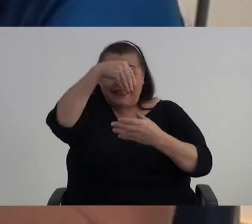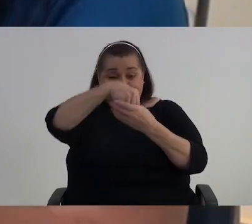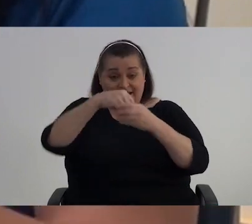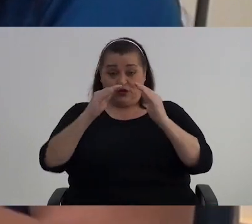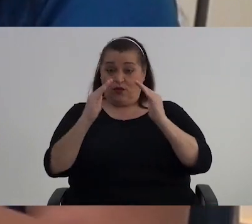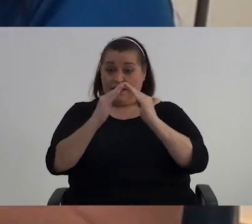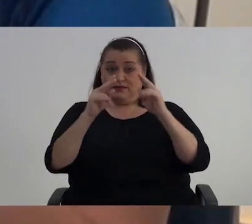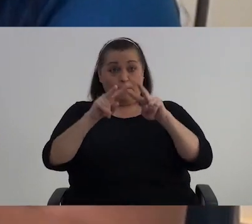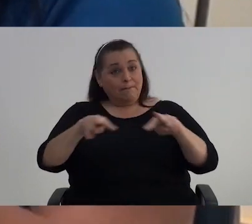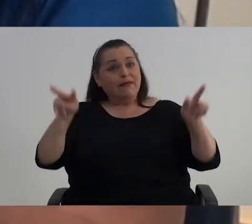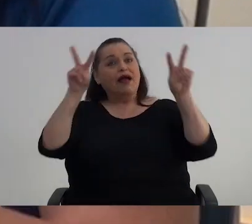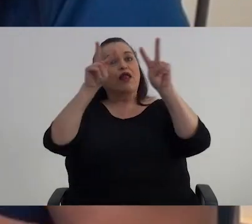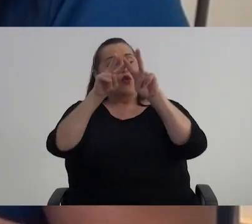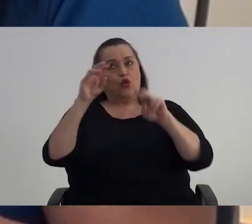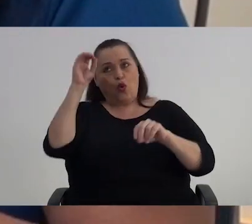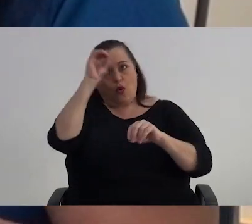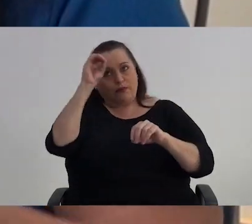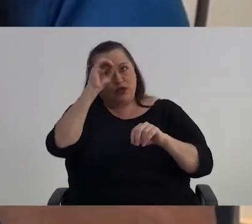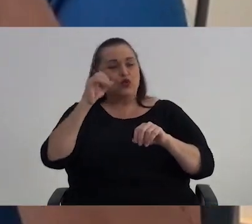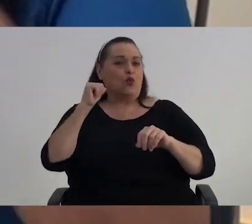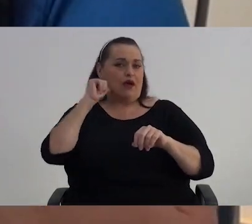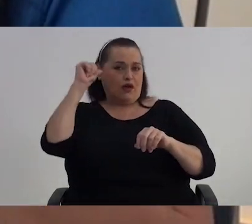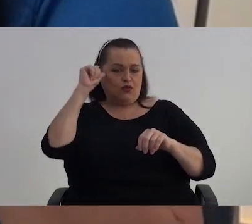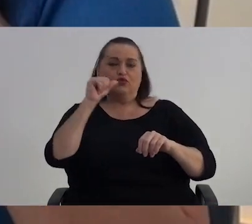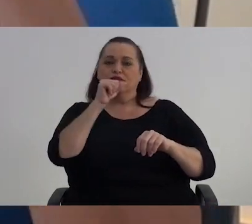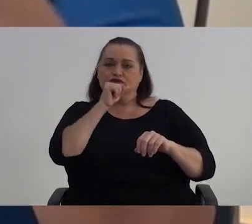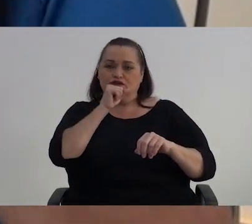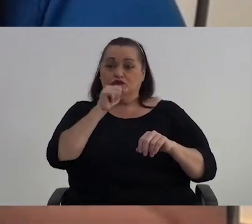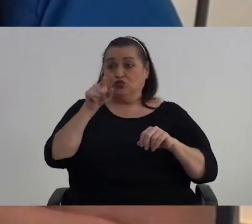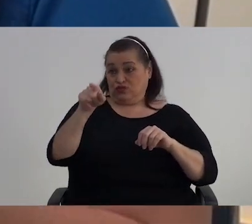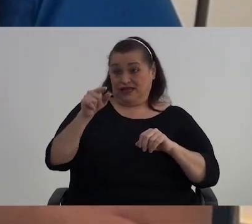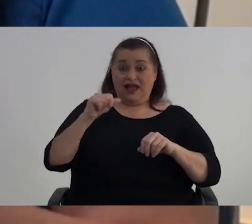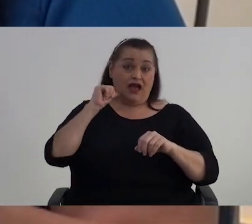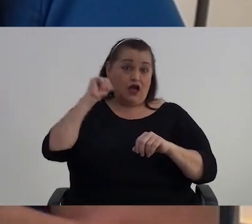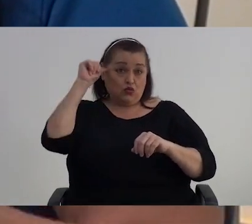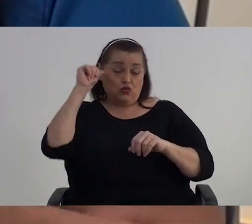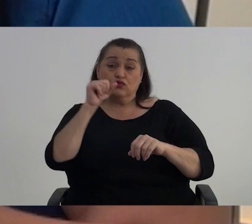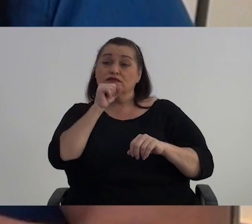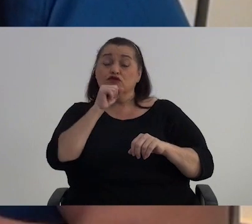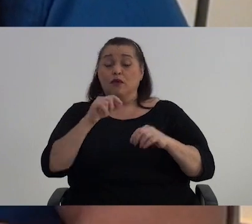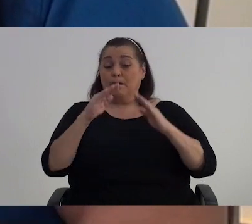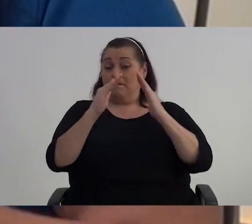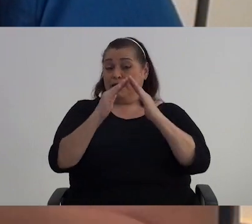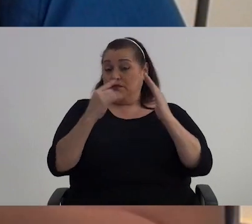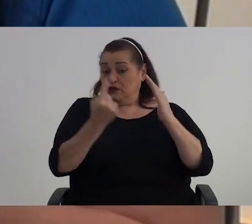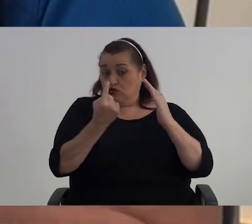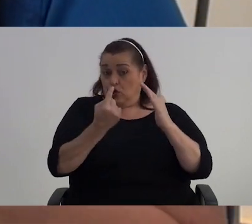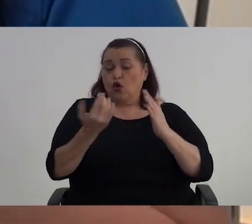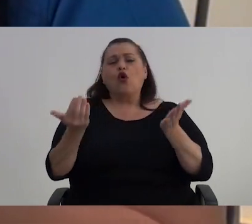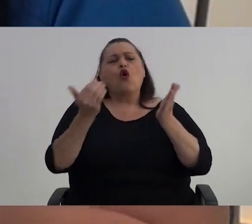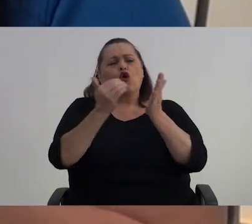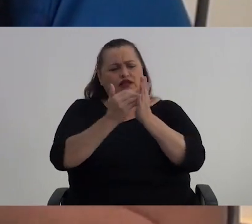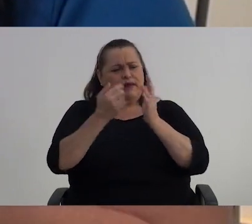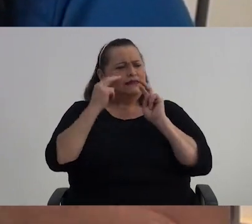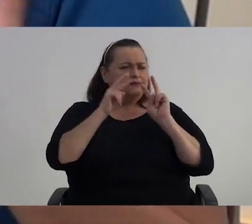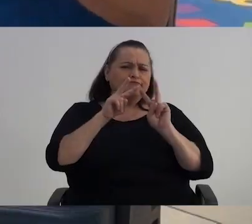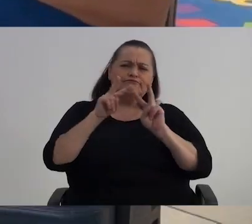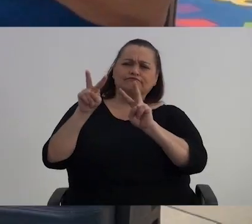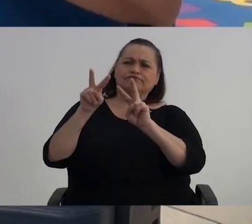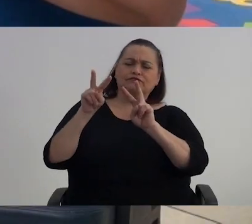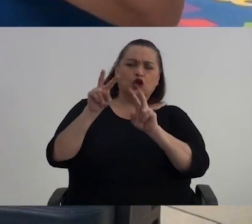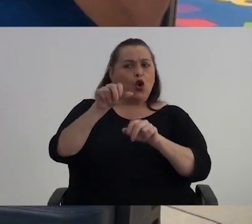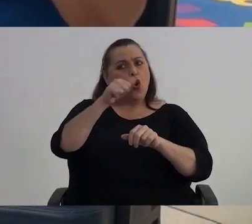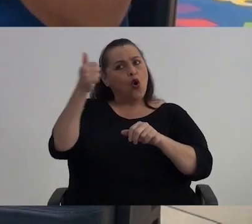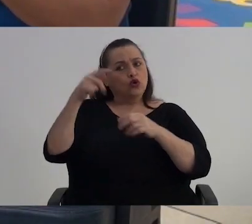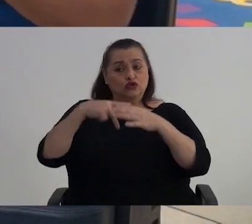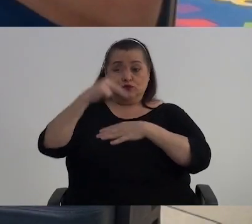Ese valor a la opinión y a la palabra del adulto mayor Y si usted es un adulto mayor que vive solo Puede volver los ojos a otros